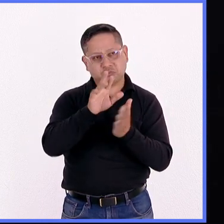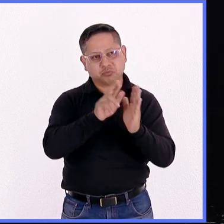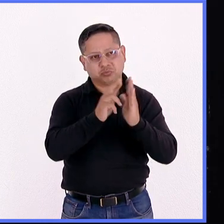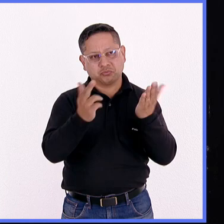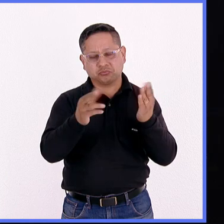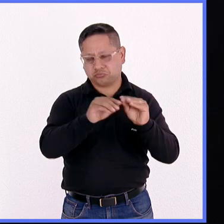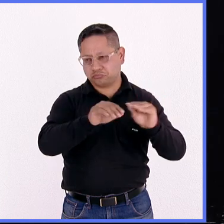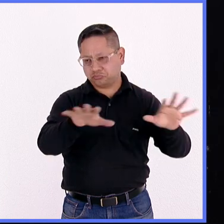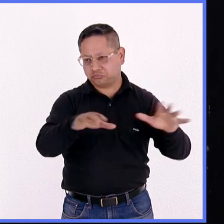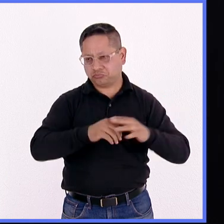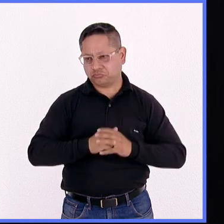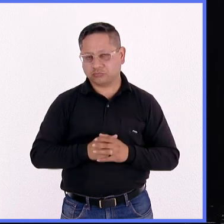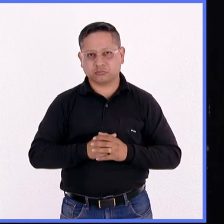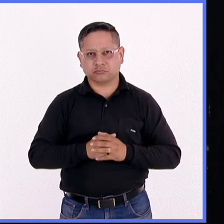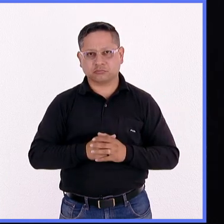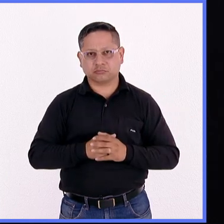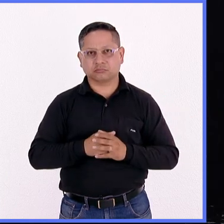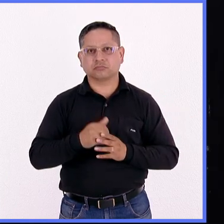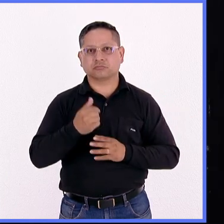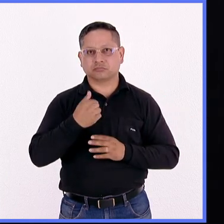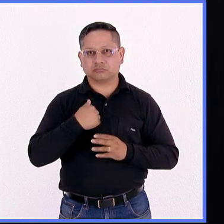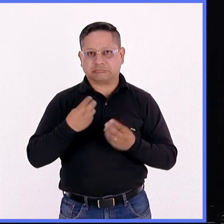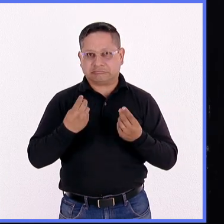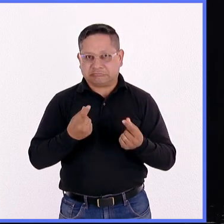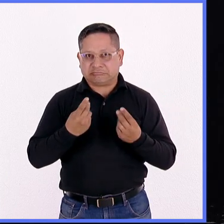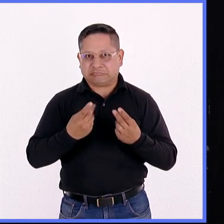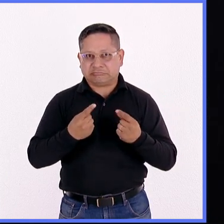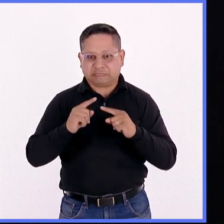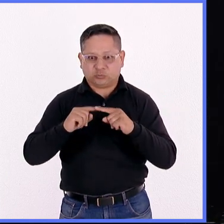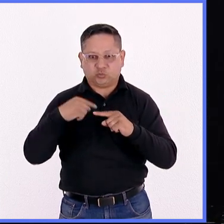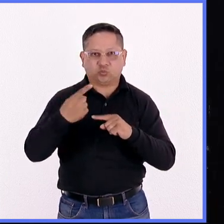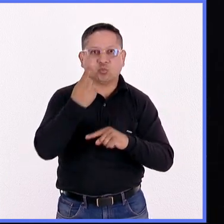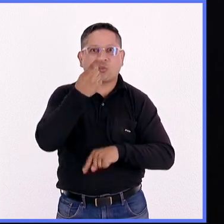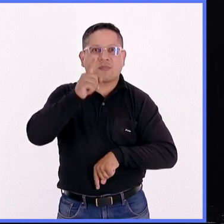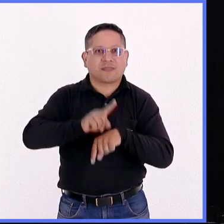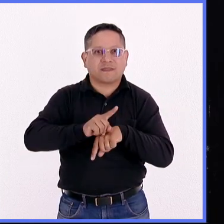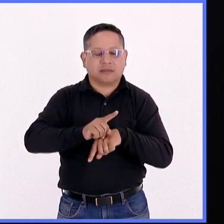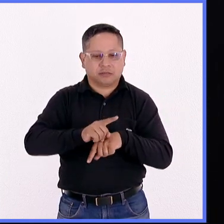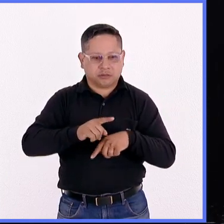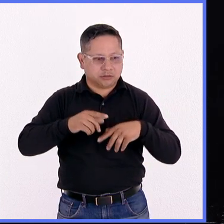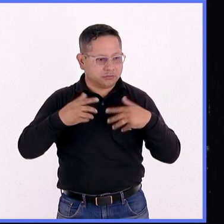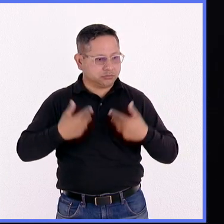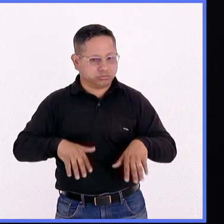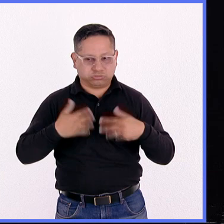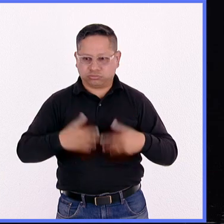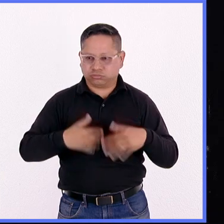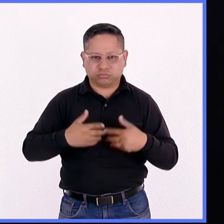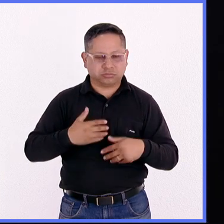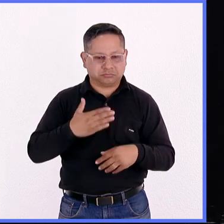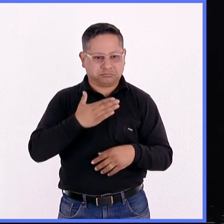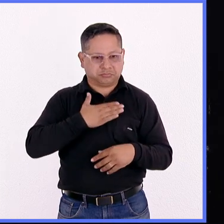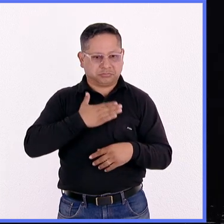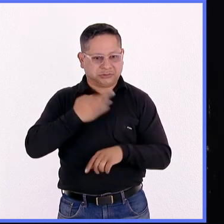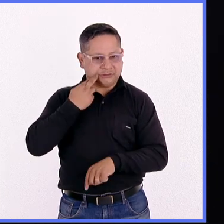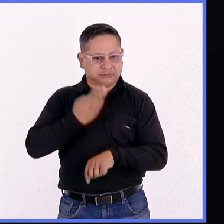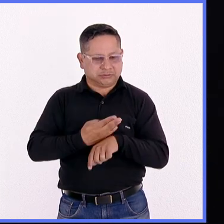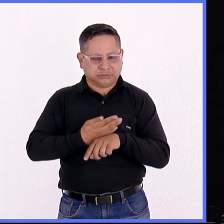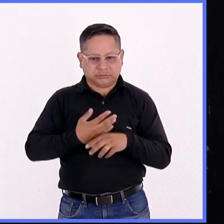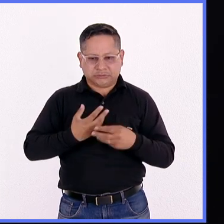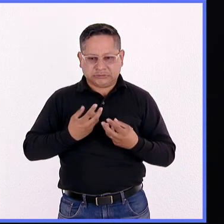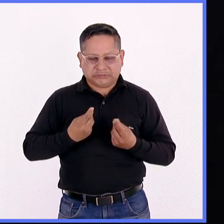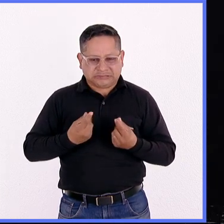para publicarlo. Pero lo tendría que terminar para el día siguiente. La responsabilidad sería totalmente mía.